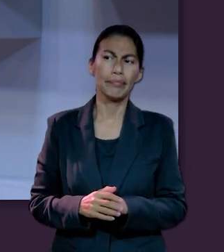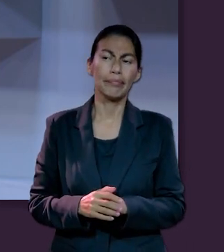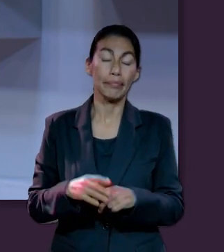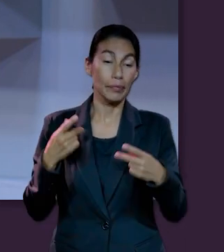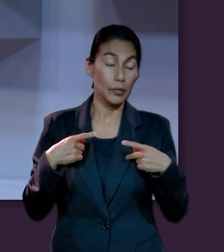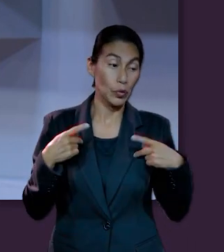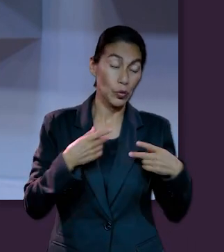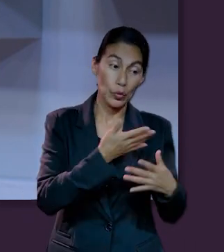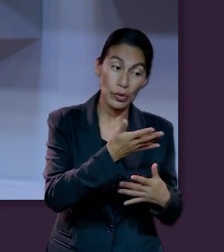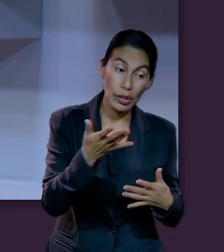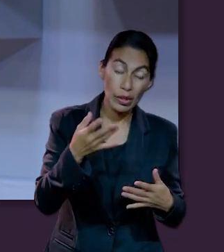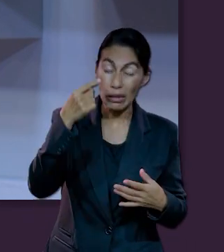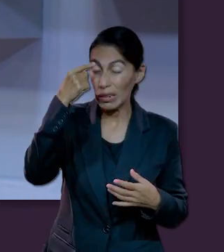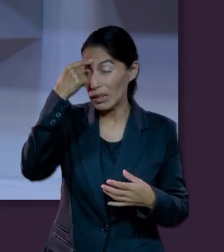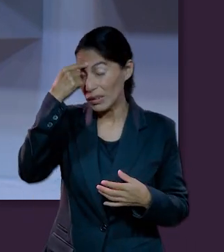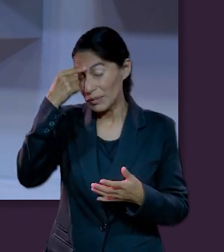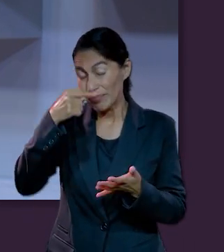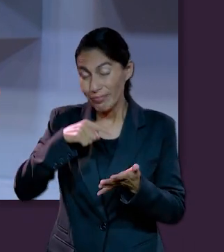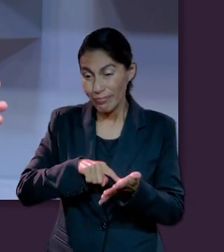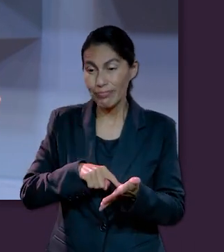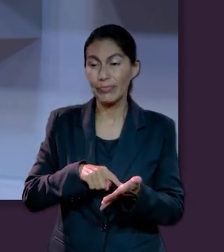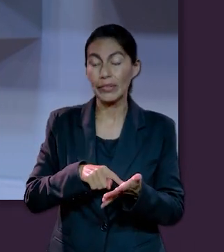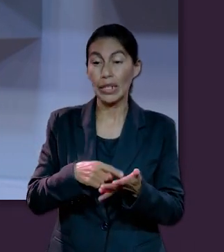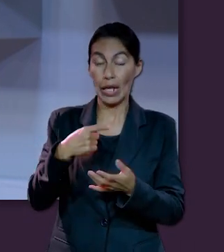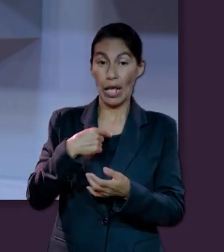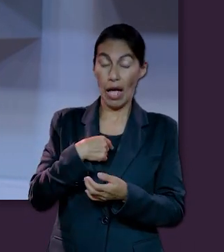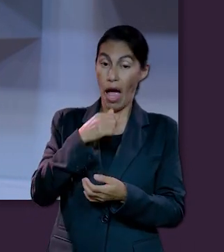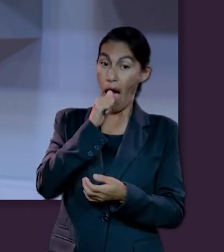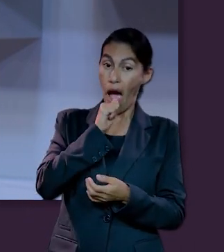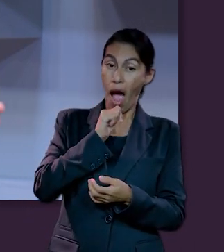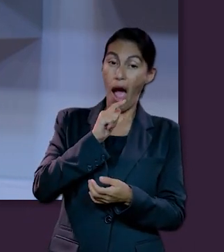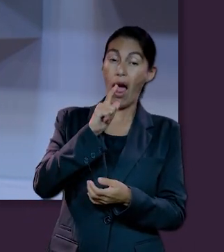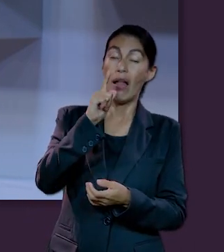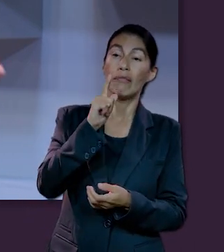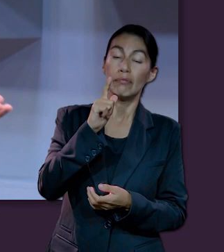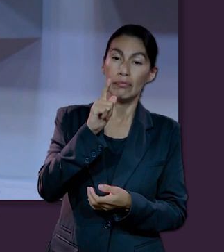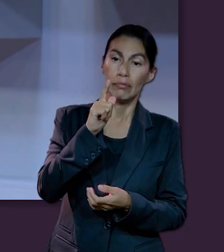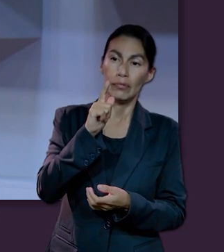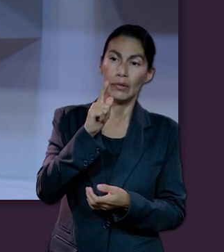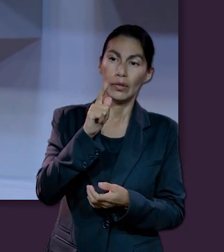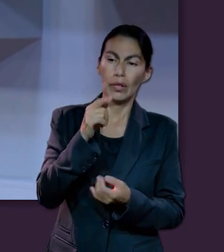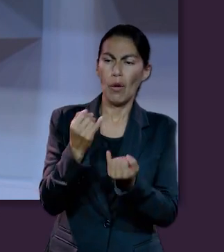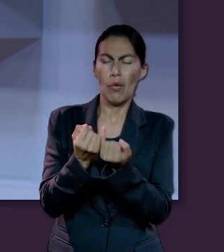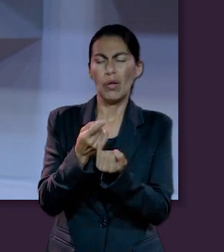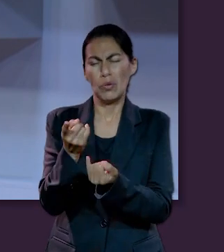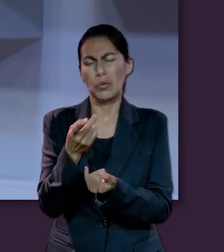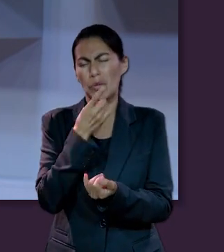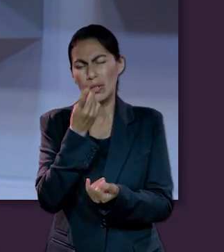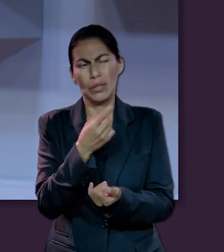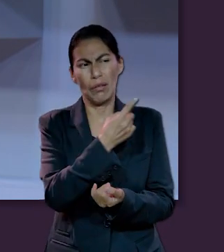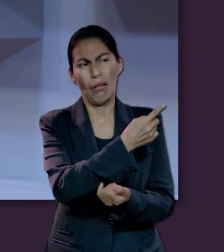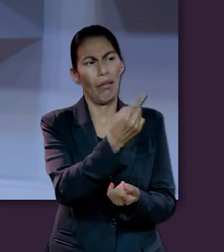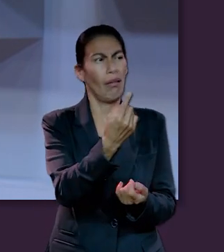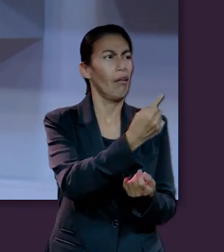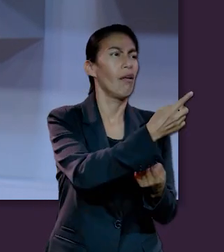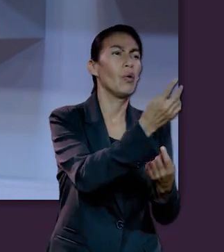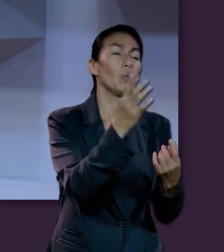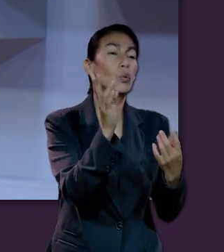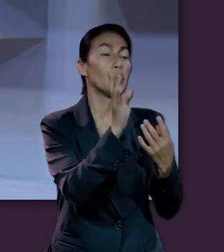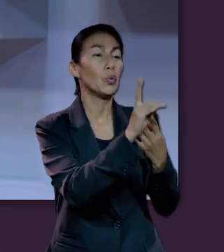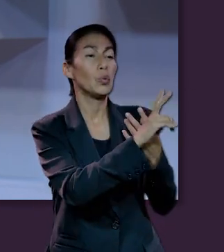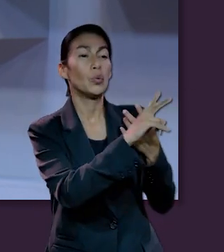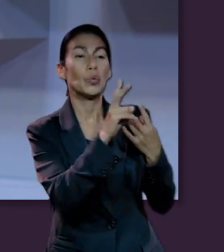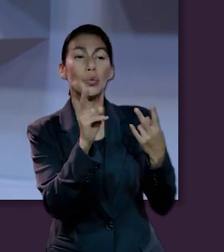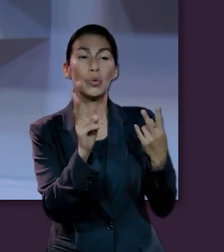también hay mucha creencia que de pronto nuestra alma puede, como decías ahora, de alguna forma espiritual,